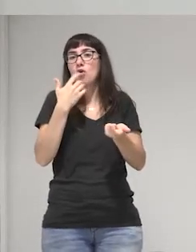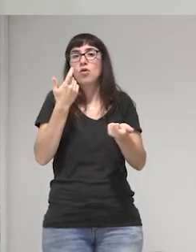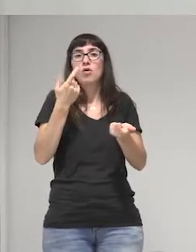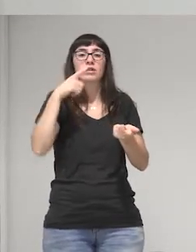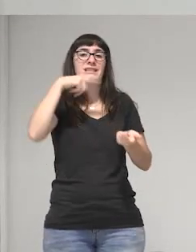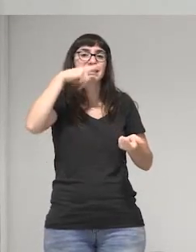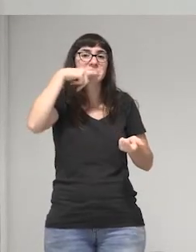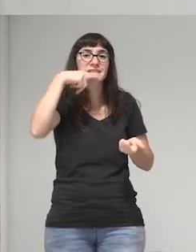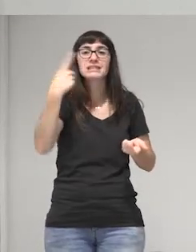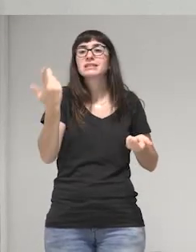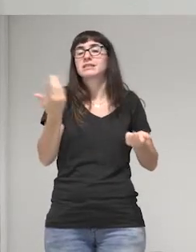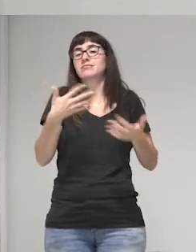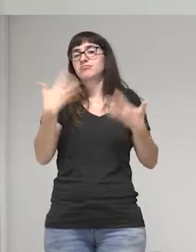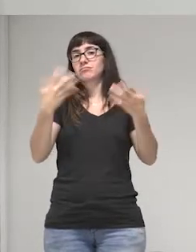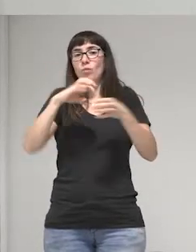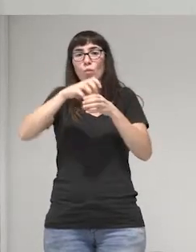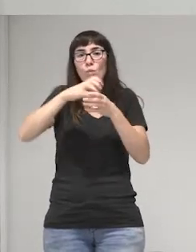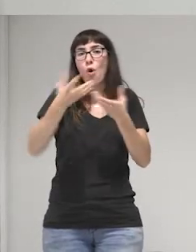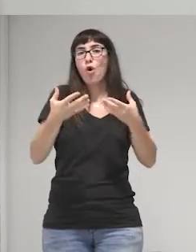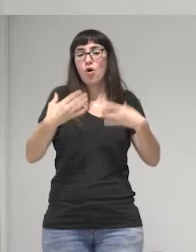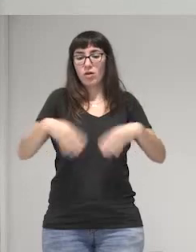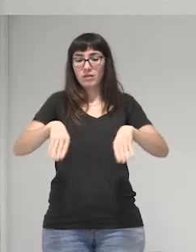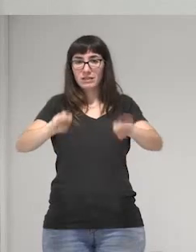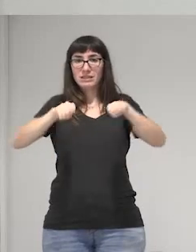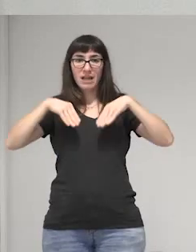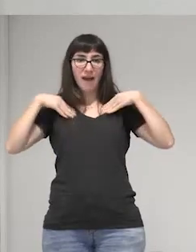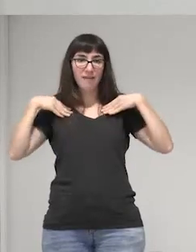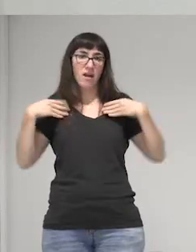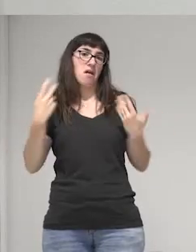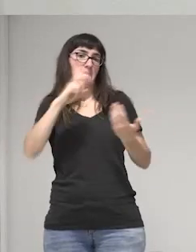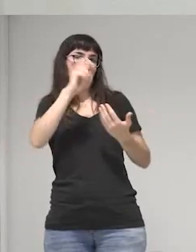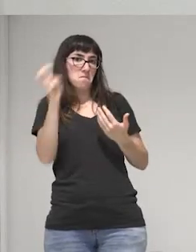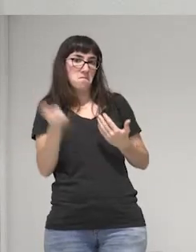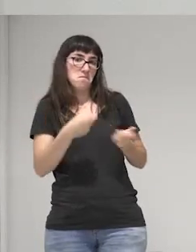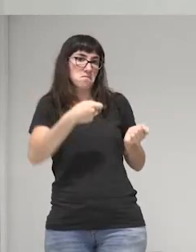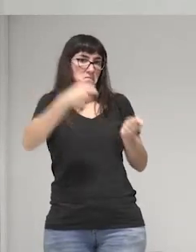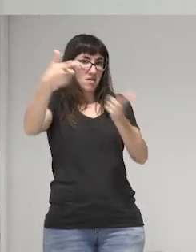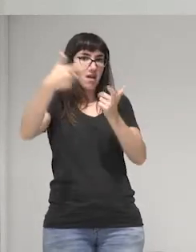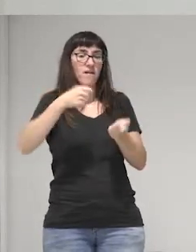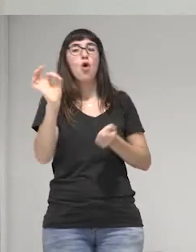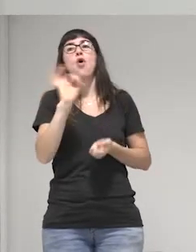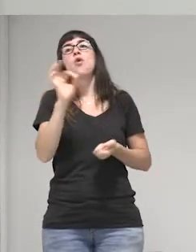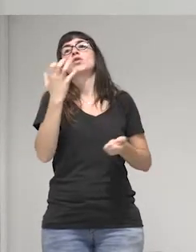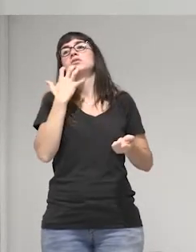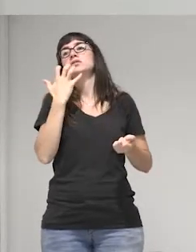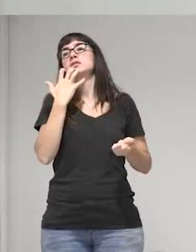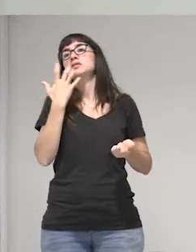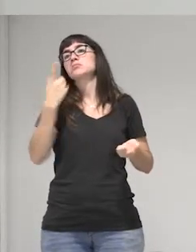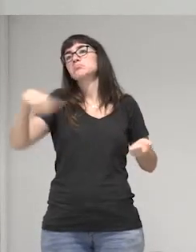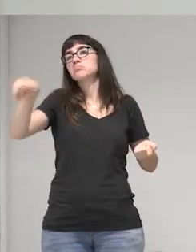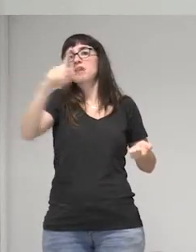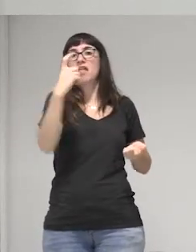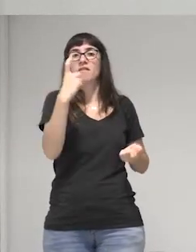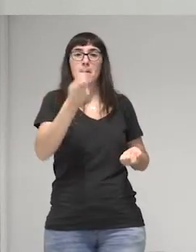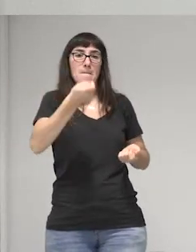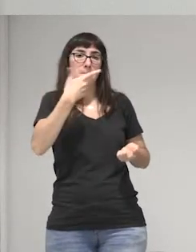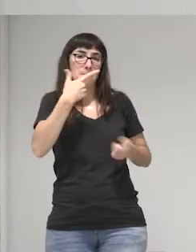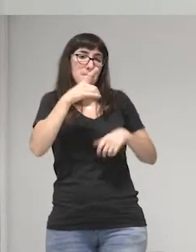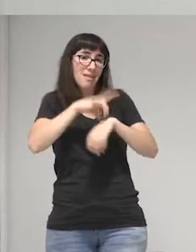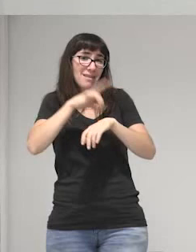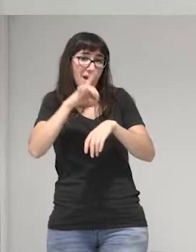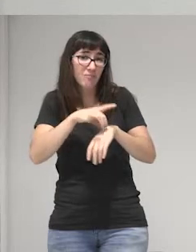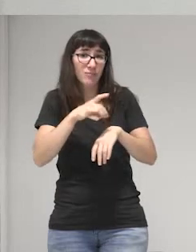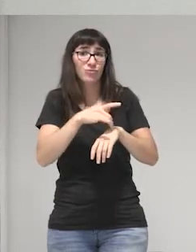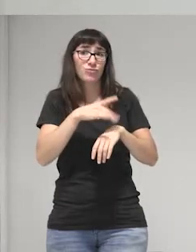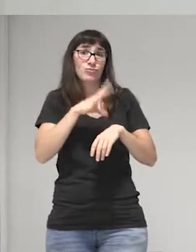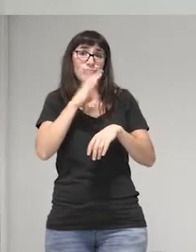llenas sabana y o si necesitan por ejemplo medicamentos que son